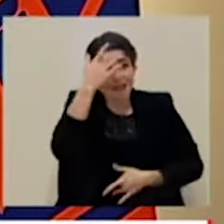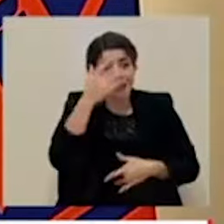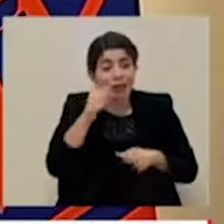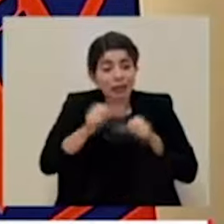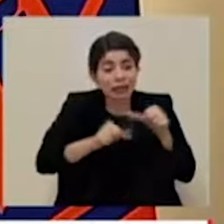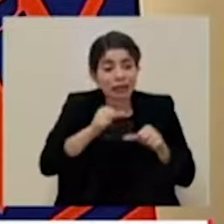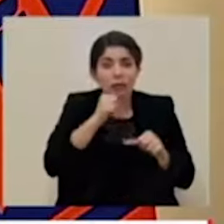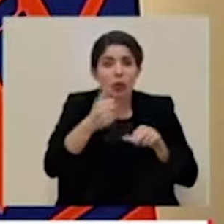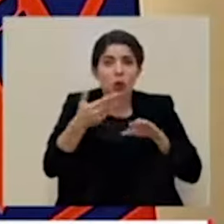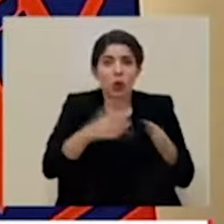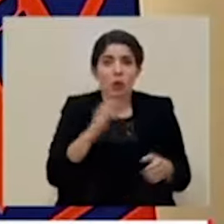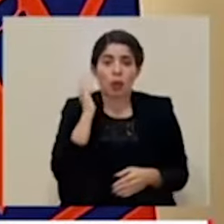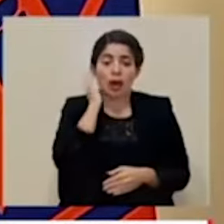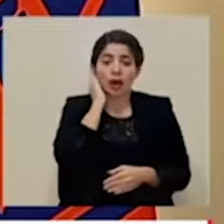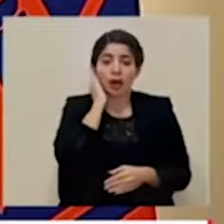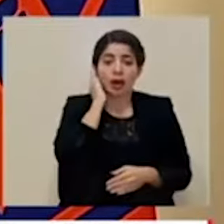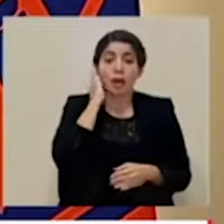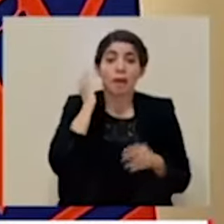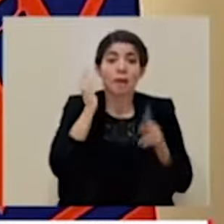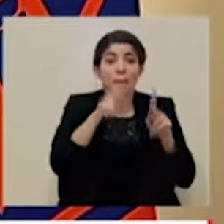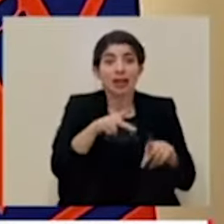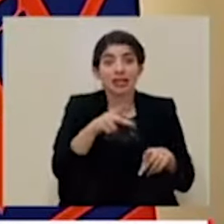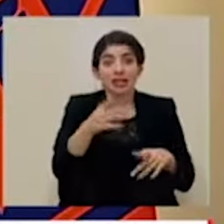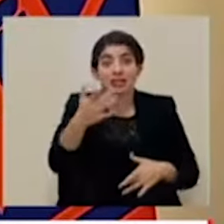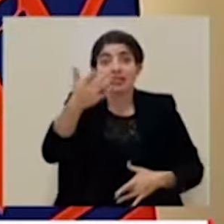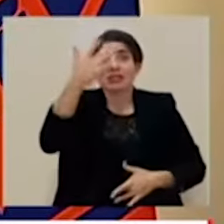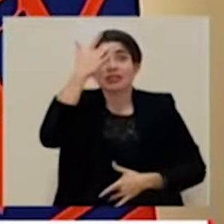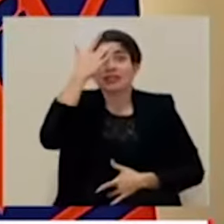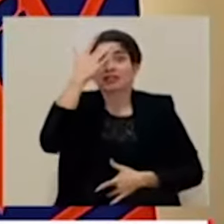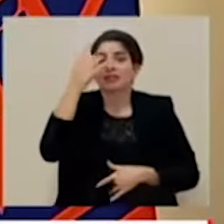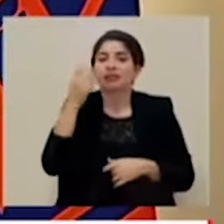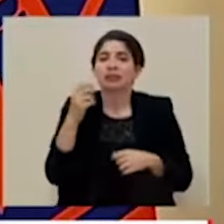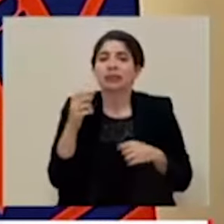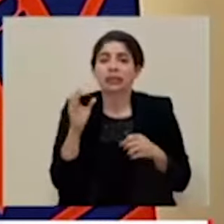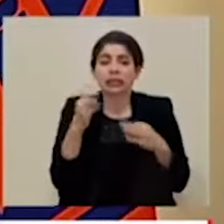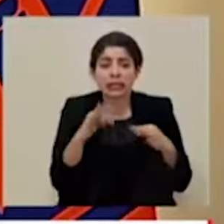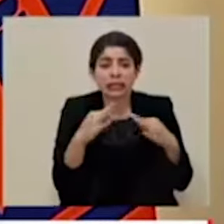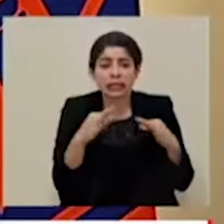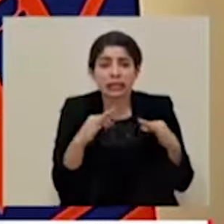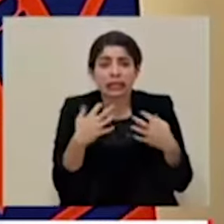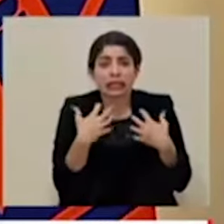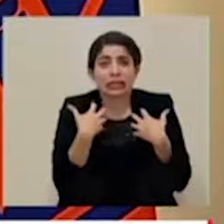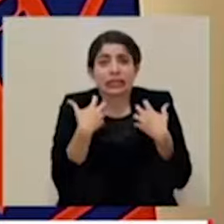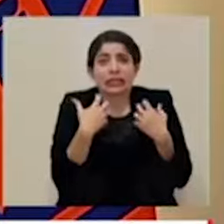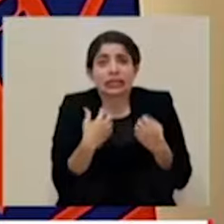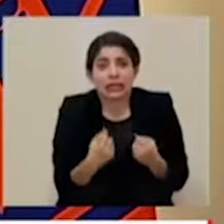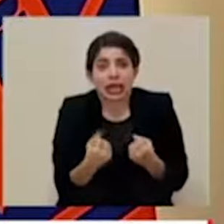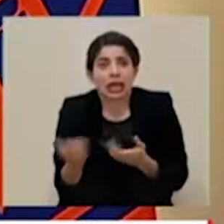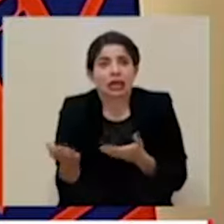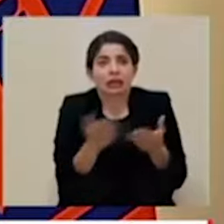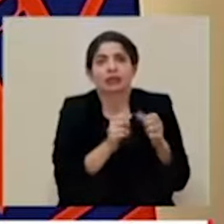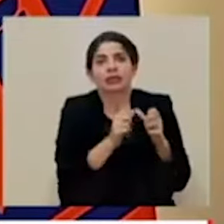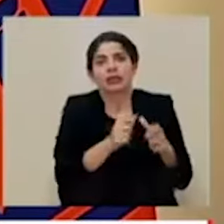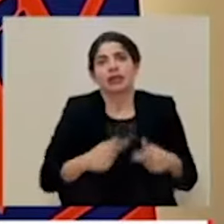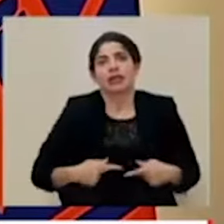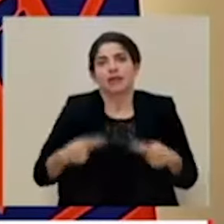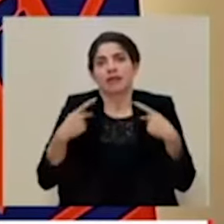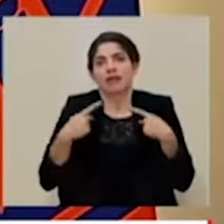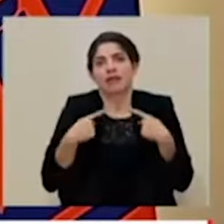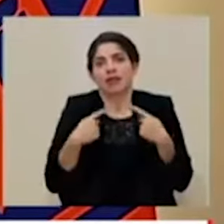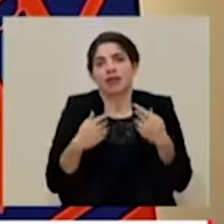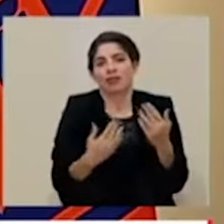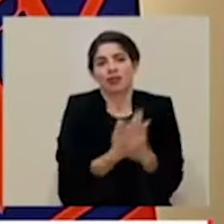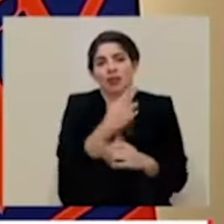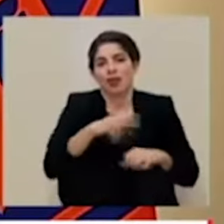fallezca, porque las personas que enferman rápidamente puedan sanar y volver a seguir su vida en esta nueva